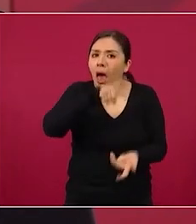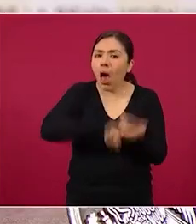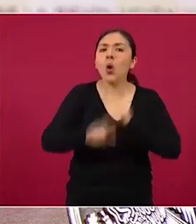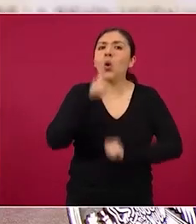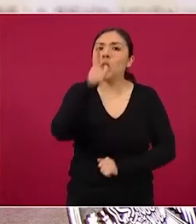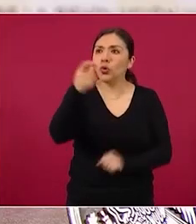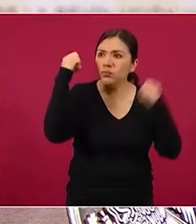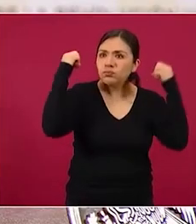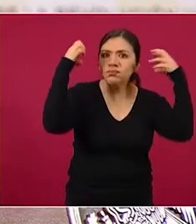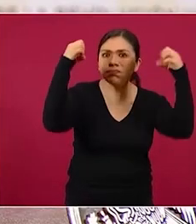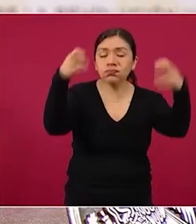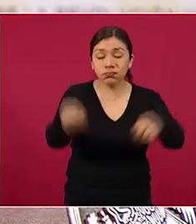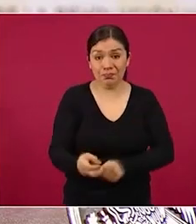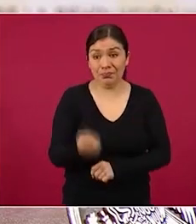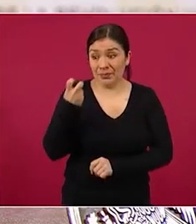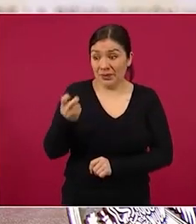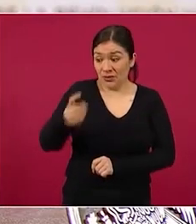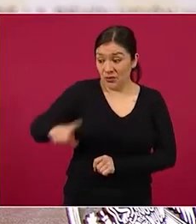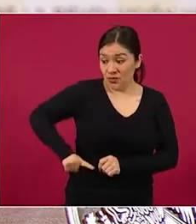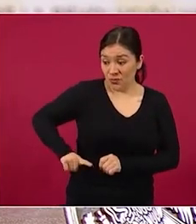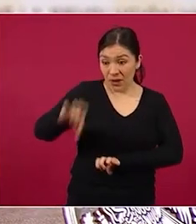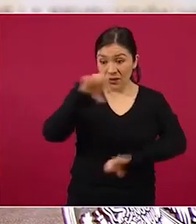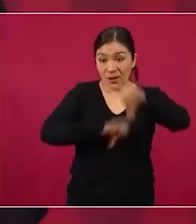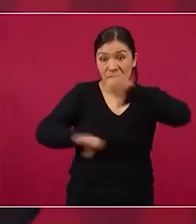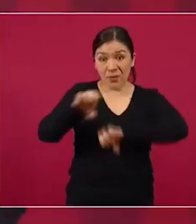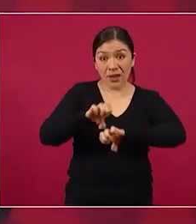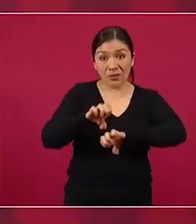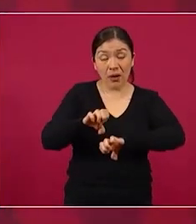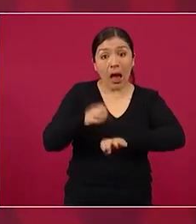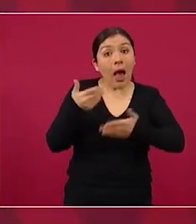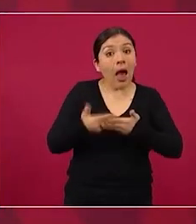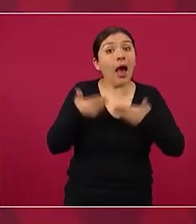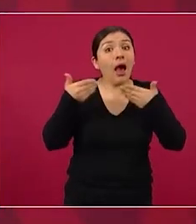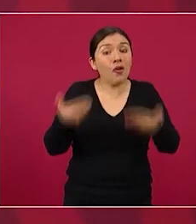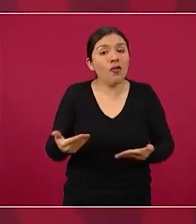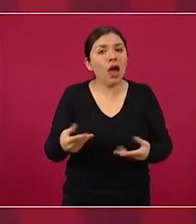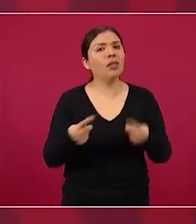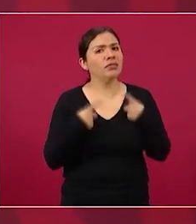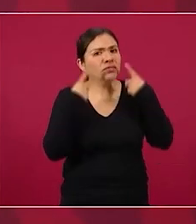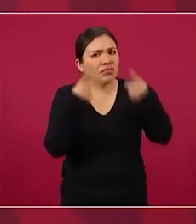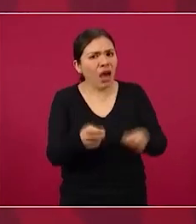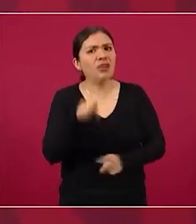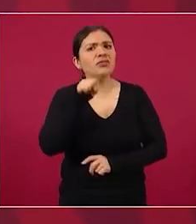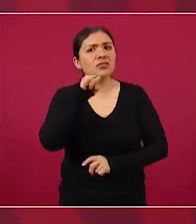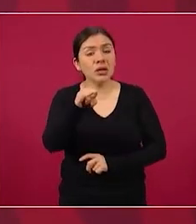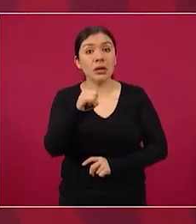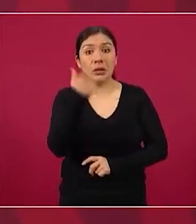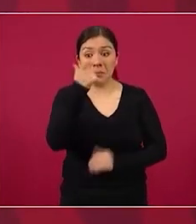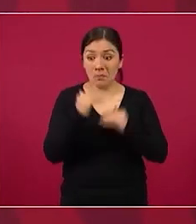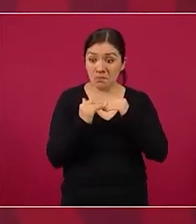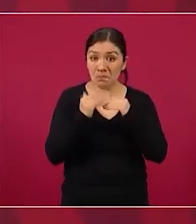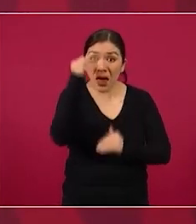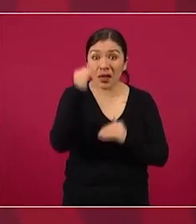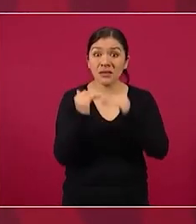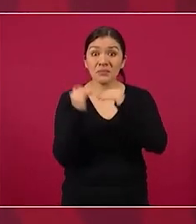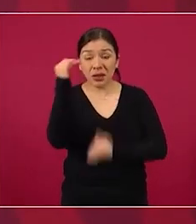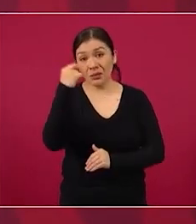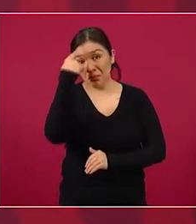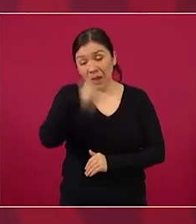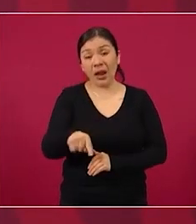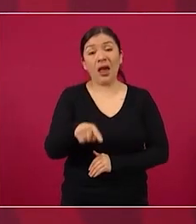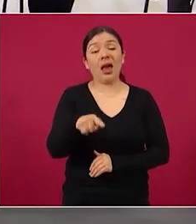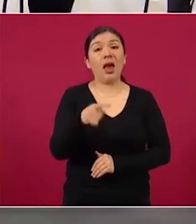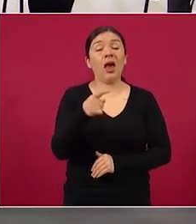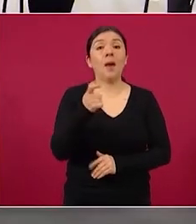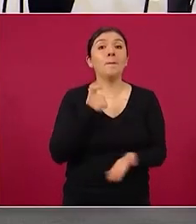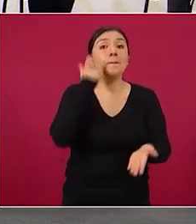y que esa empresa pública ahora está garantizando que no aumenten el precio de